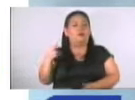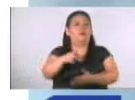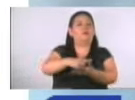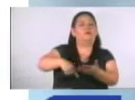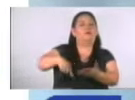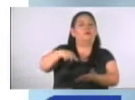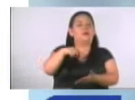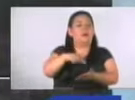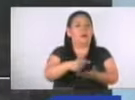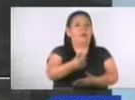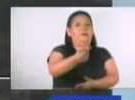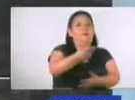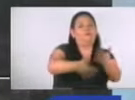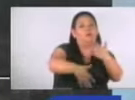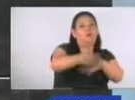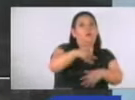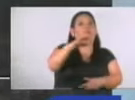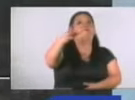la costa para que tome en cuenta.